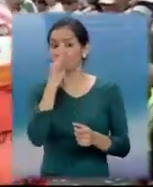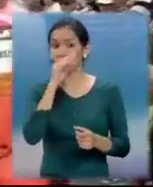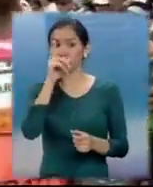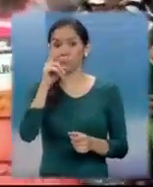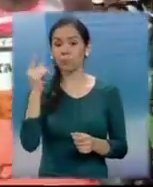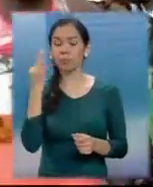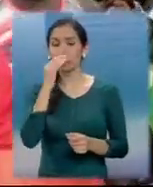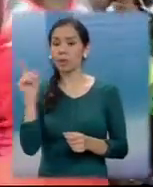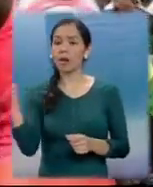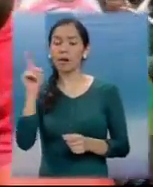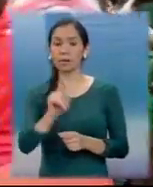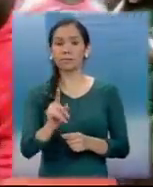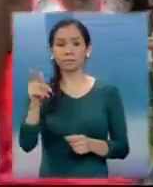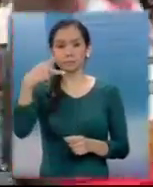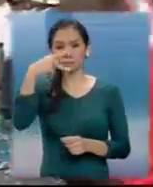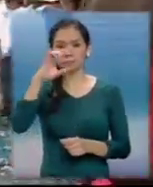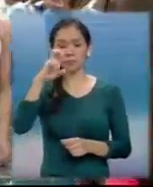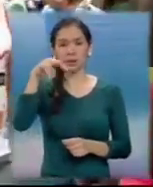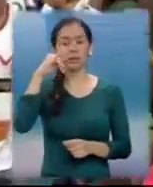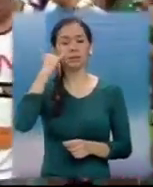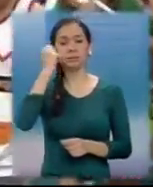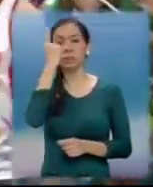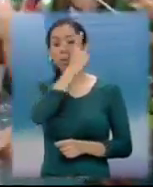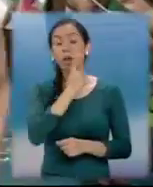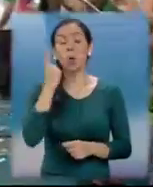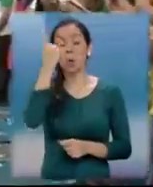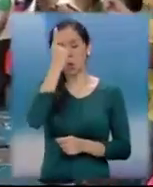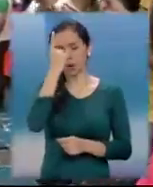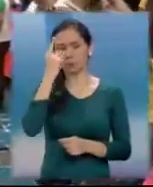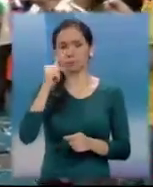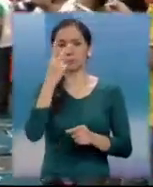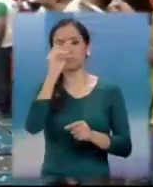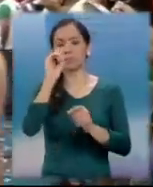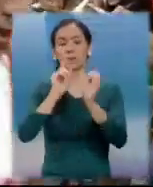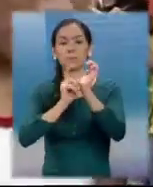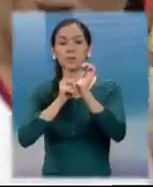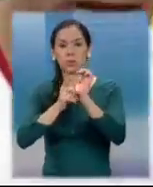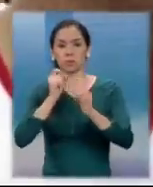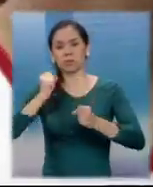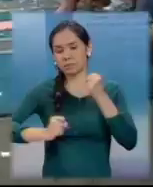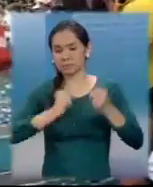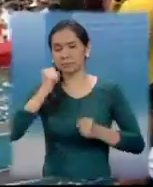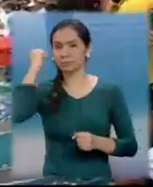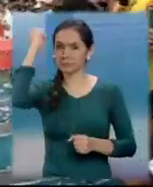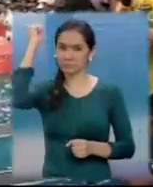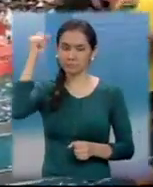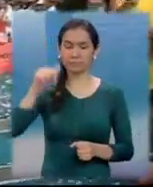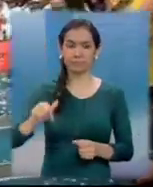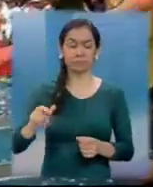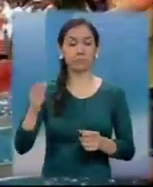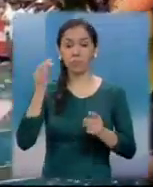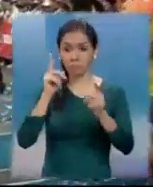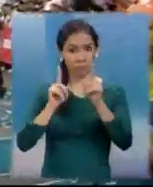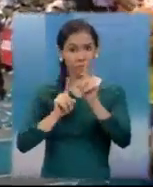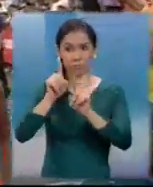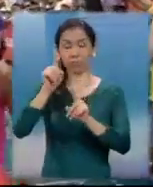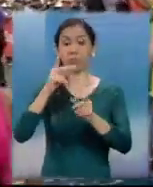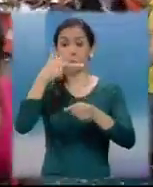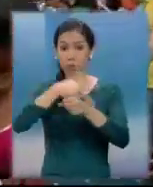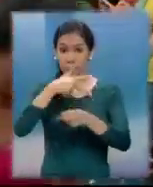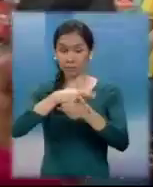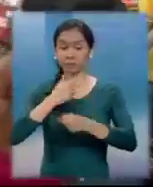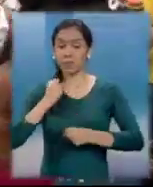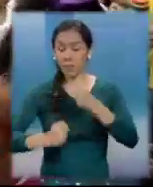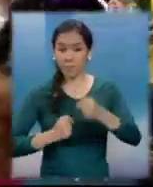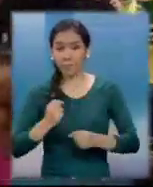Tupena Taurus de Kenia con una hora con 20 minutos y 48 segundos. Una de las mejores atletas guatemaltecas